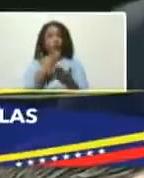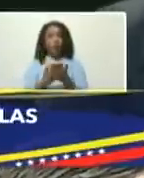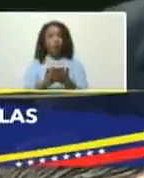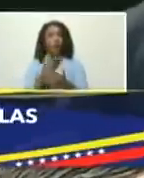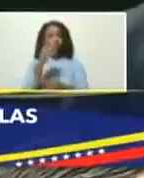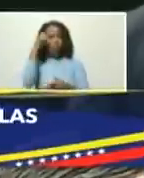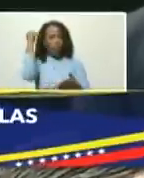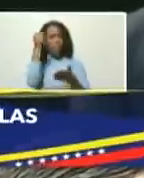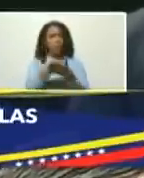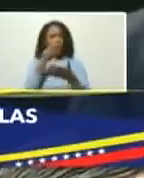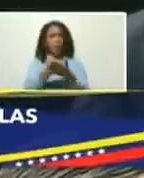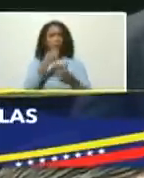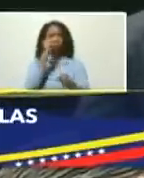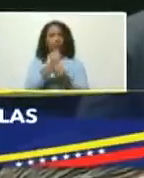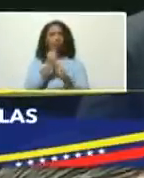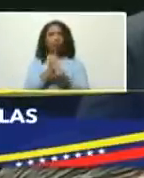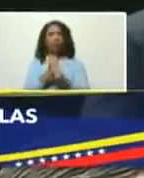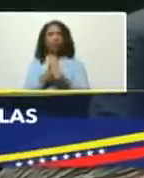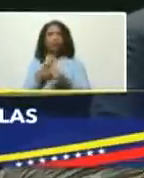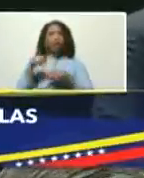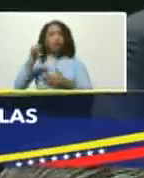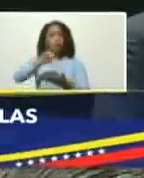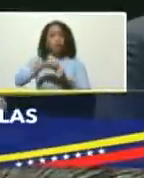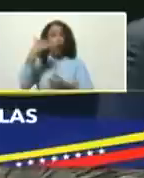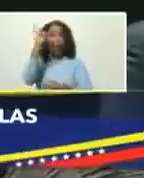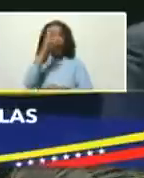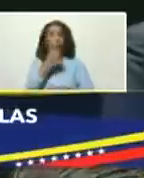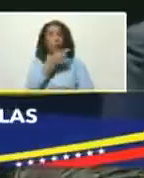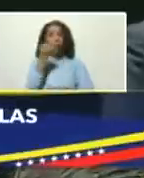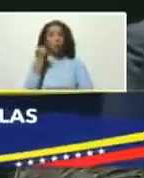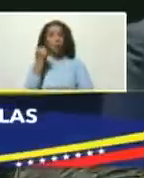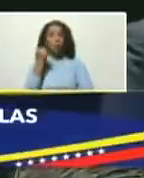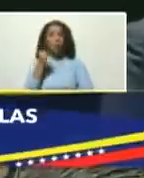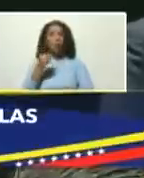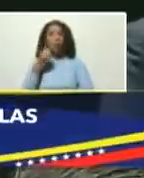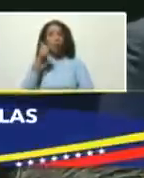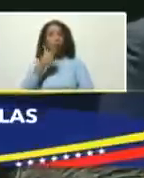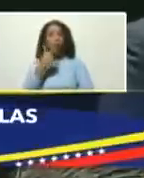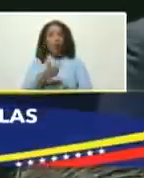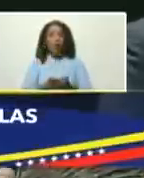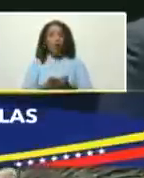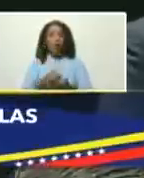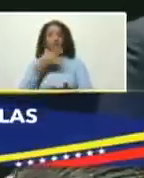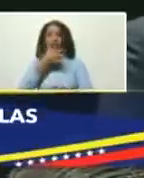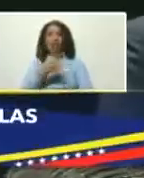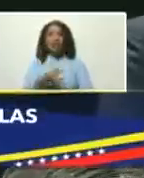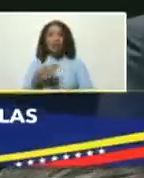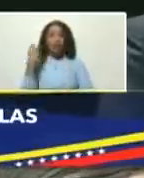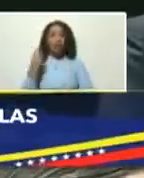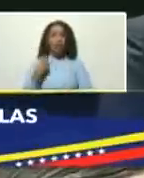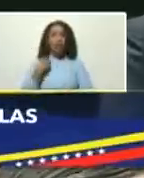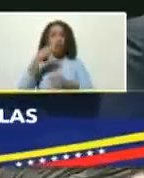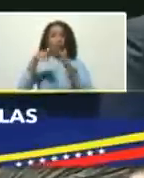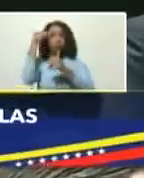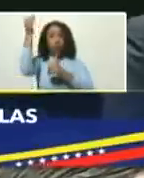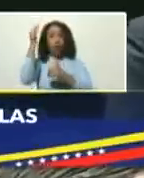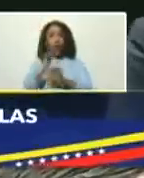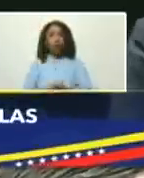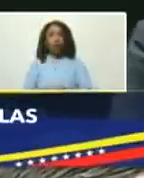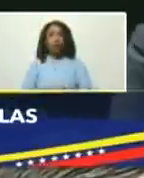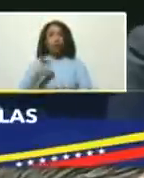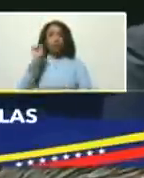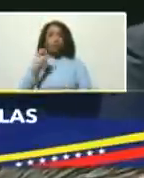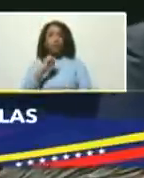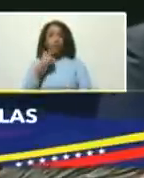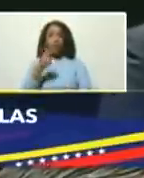empeño este centro tiene el compromiso como usted lo bien dijo de facilitar que la inversión extranjera sea cierta en